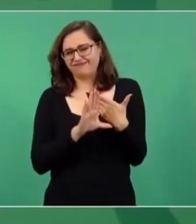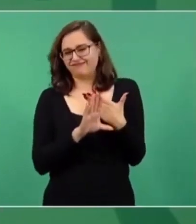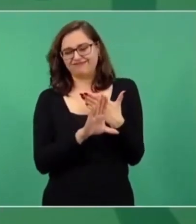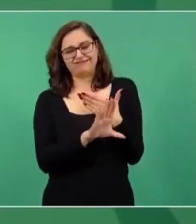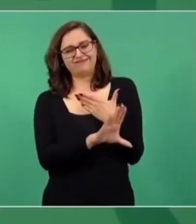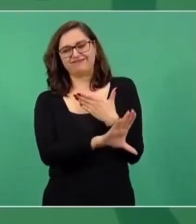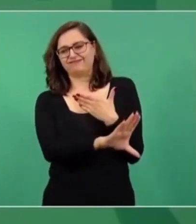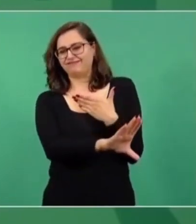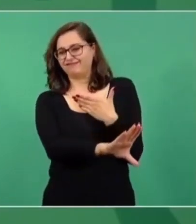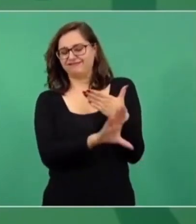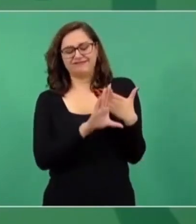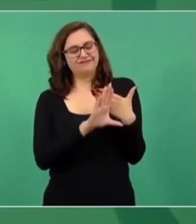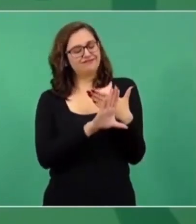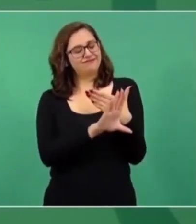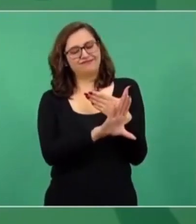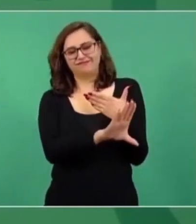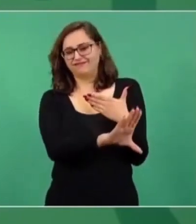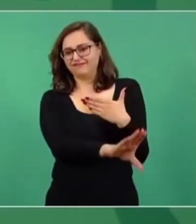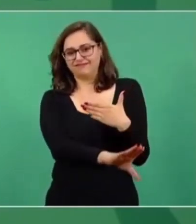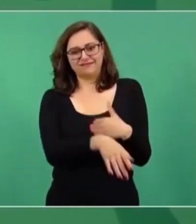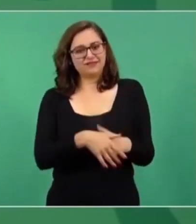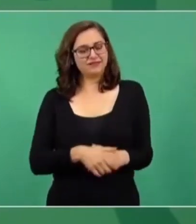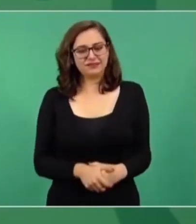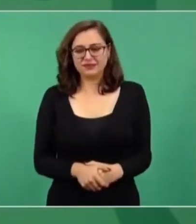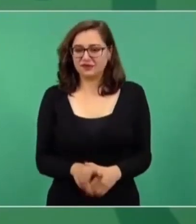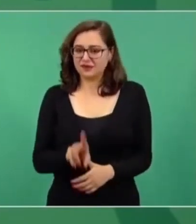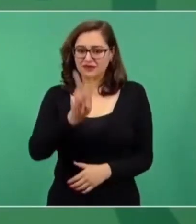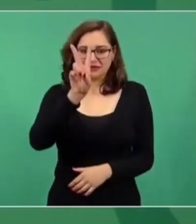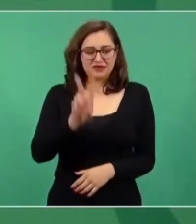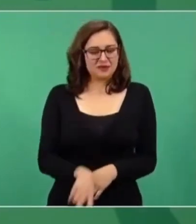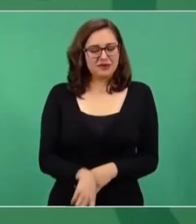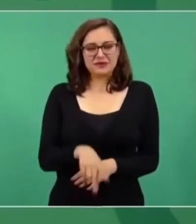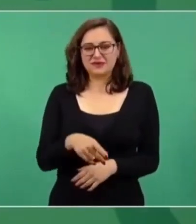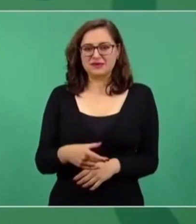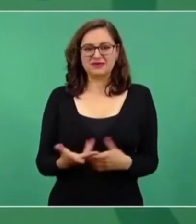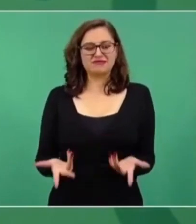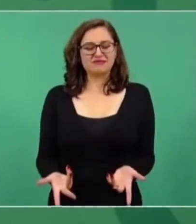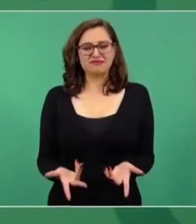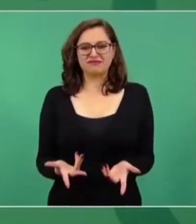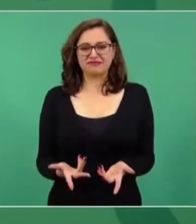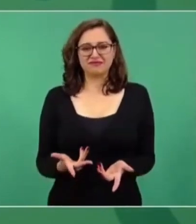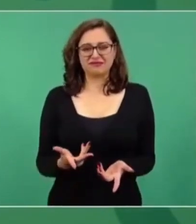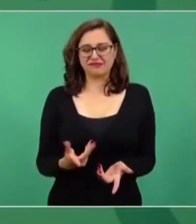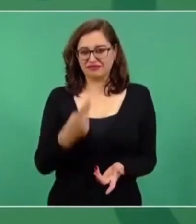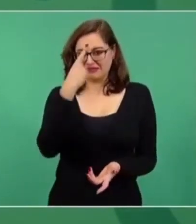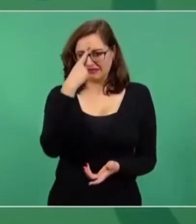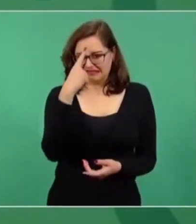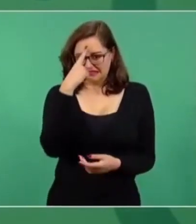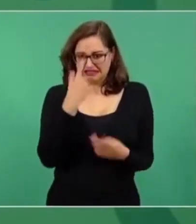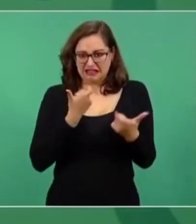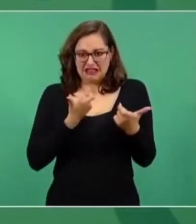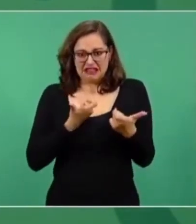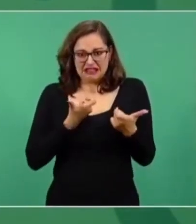porque eso es una tentación